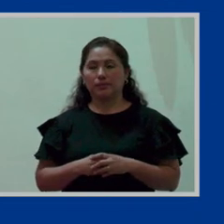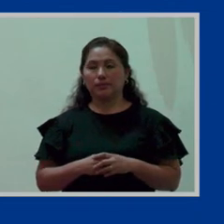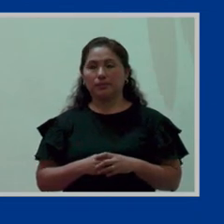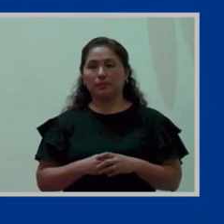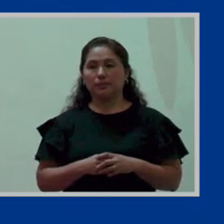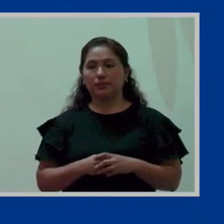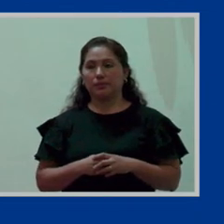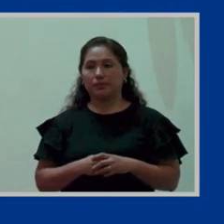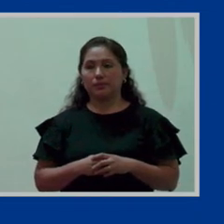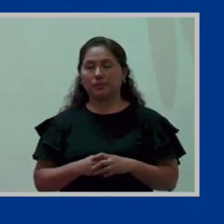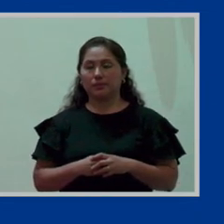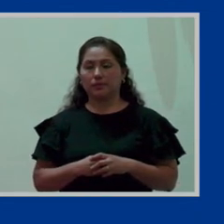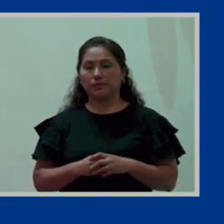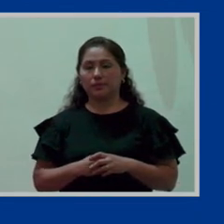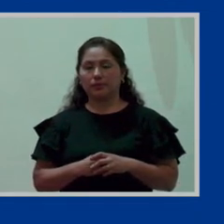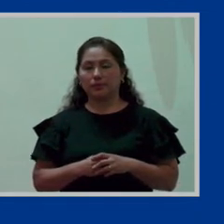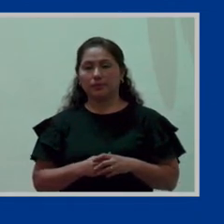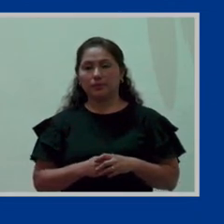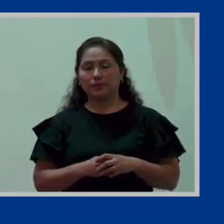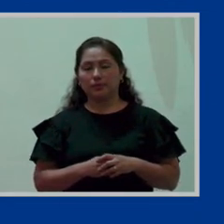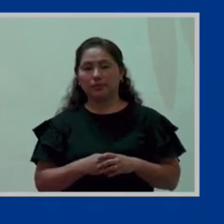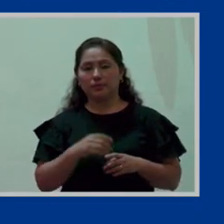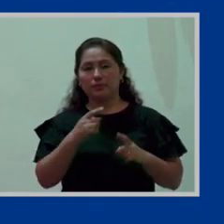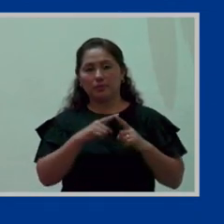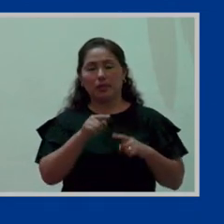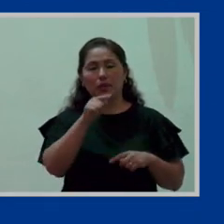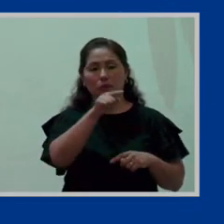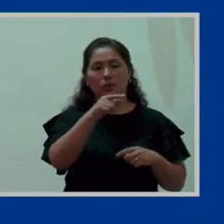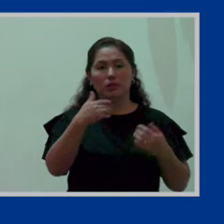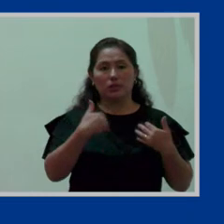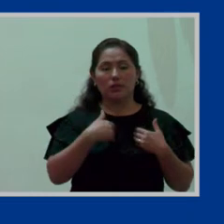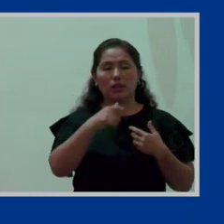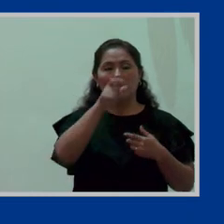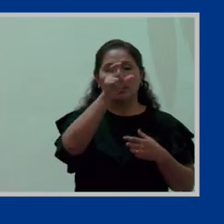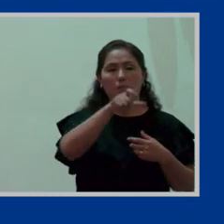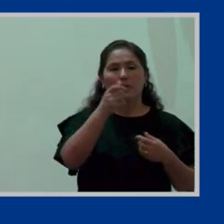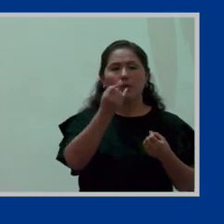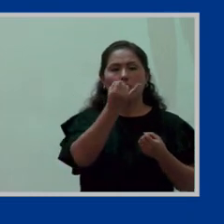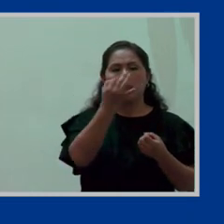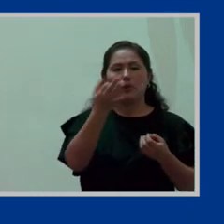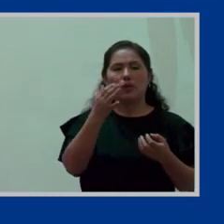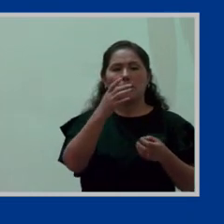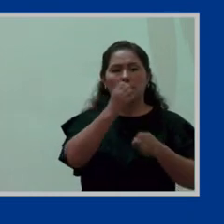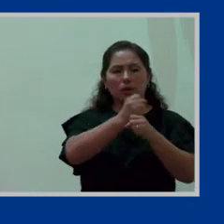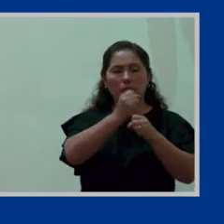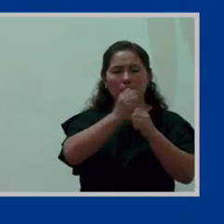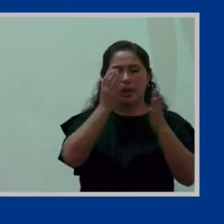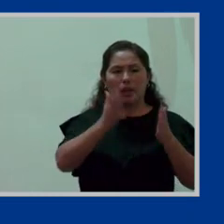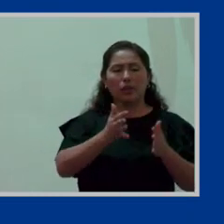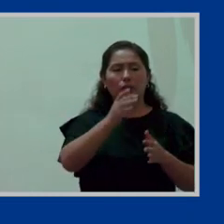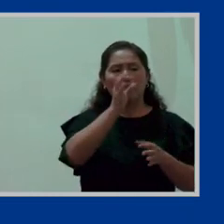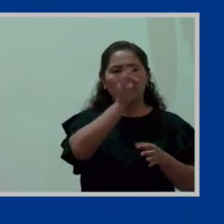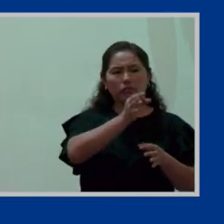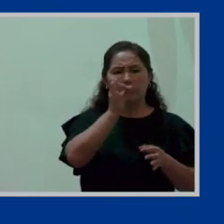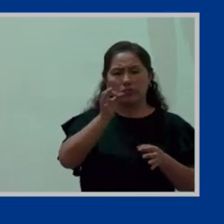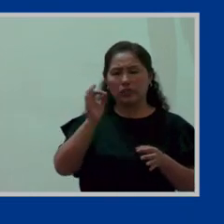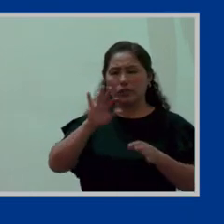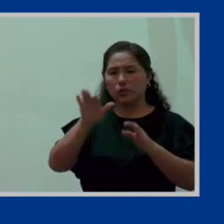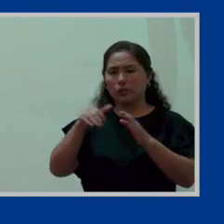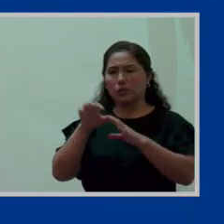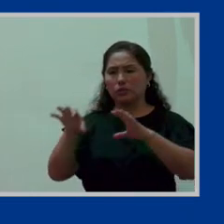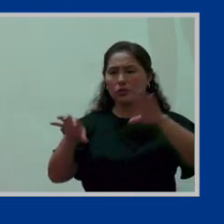usted tiene el personal en cada una de ellas fijo no está rotando